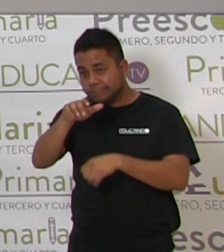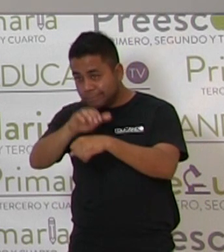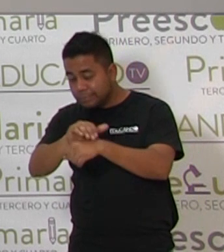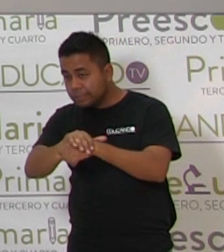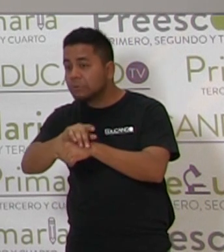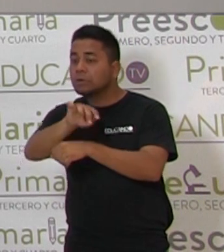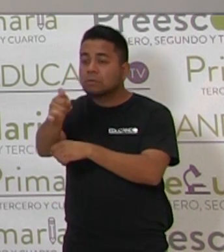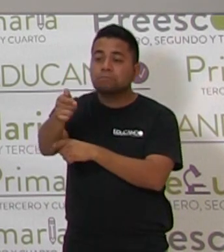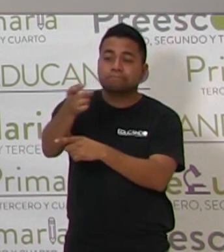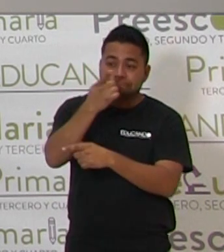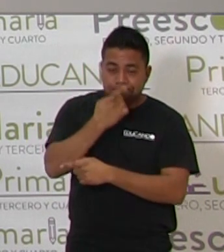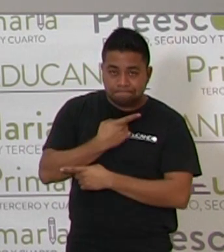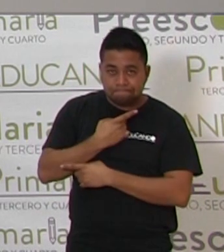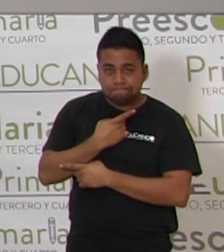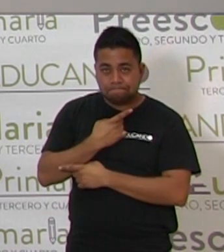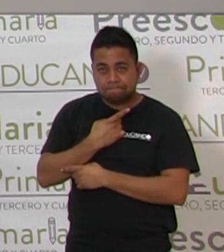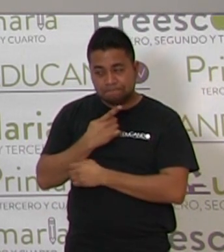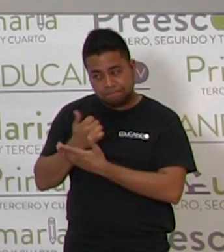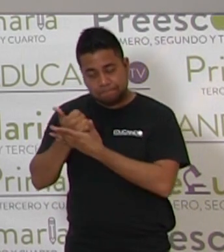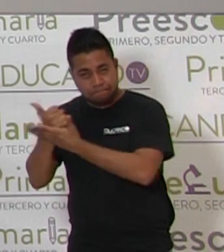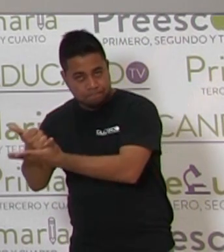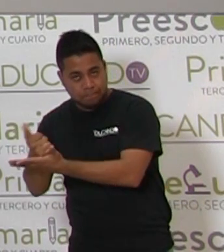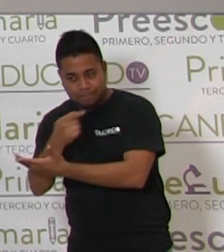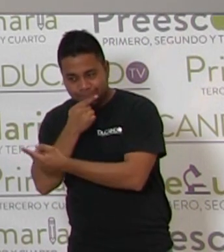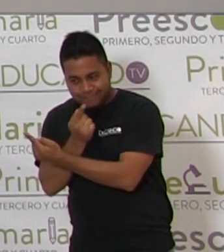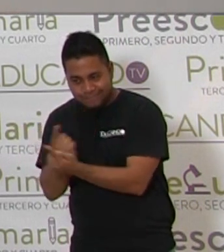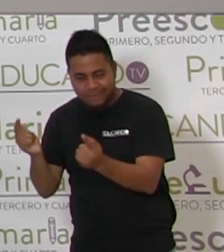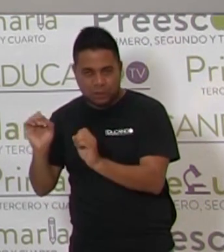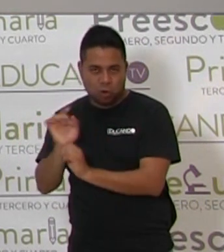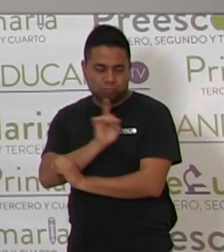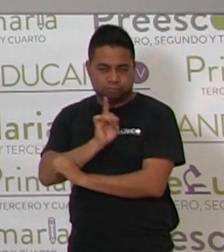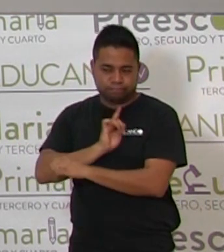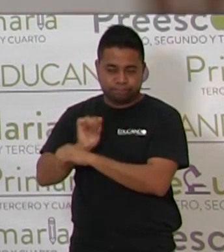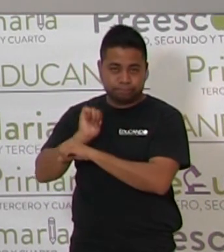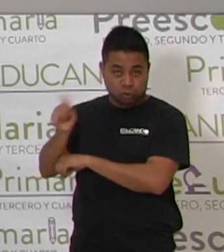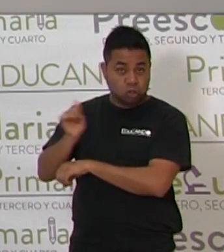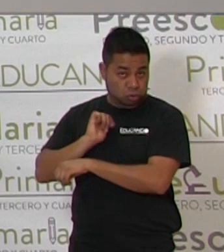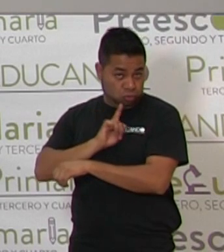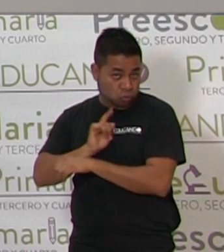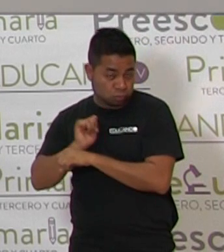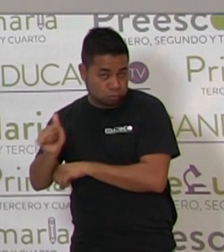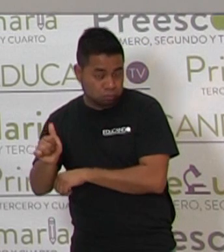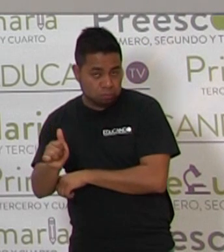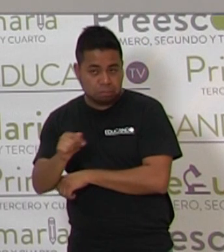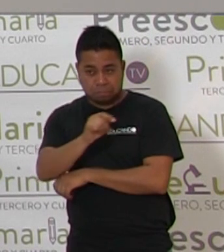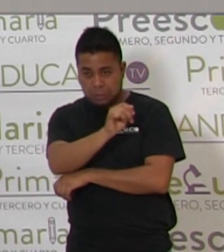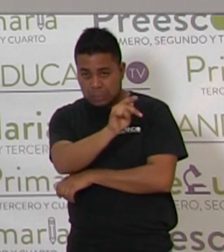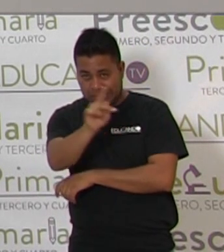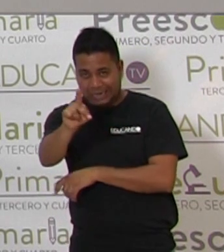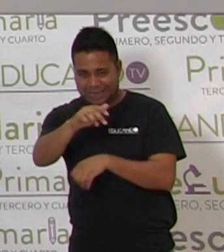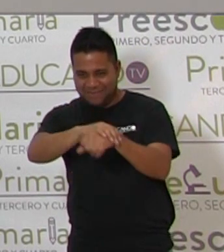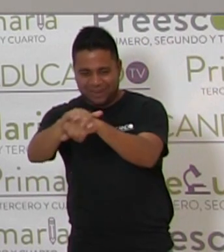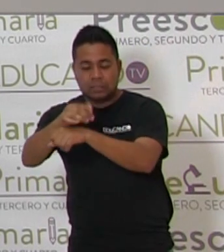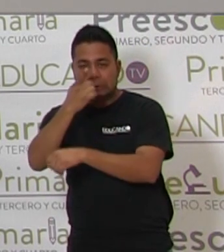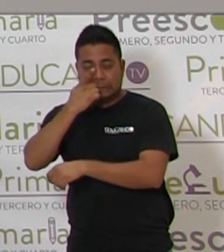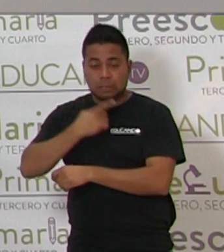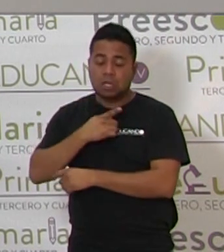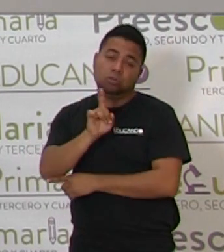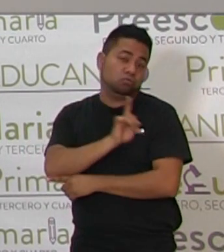¿qué dices? ¿Los ayudamos o que ellos solitos? Ellos solitos. Los chicos dicen que ustedes solitos tienen que acordarse.